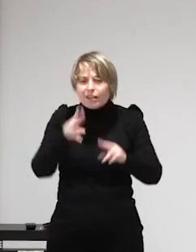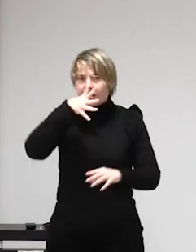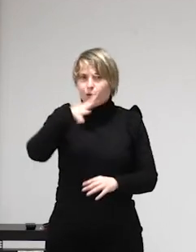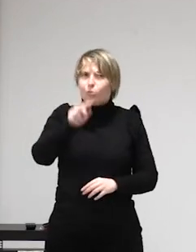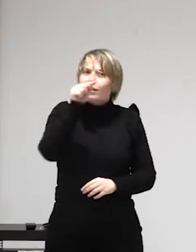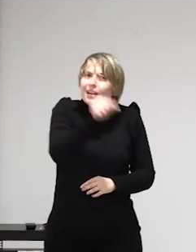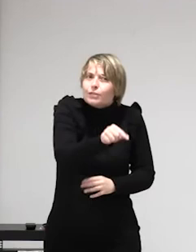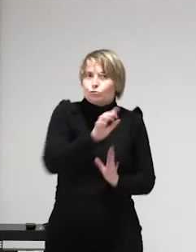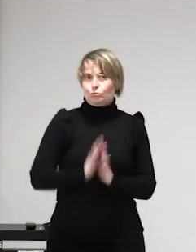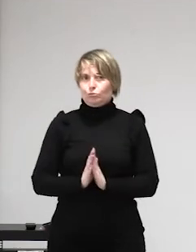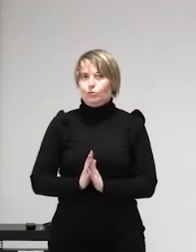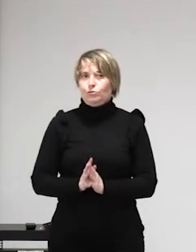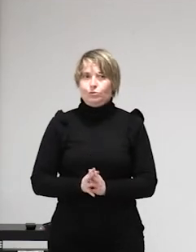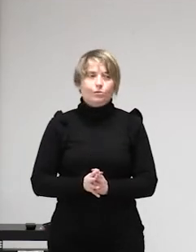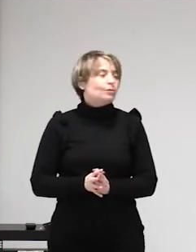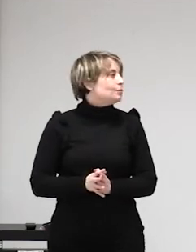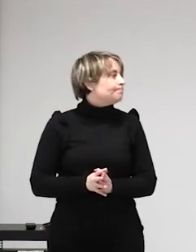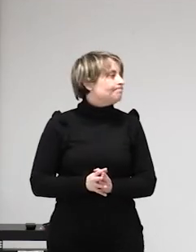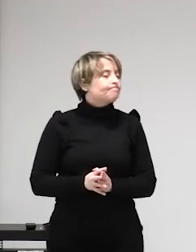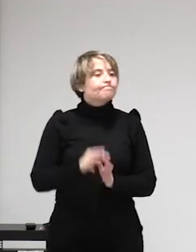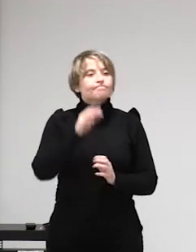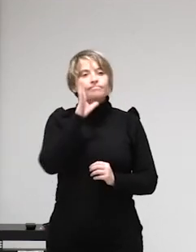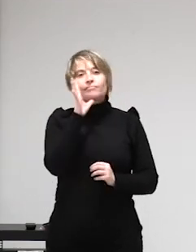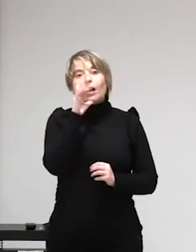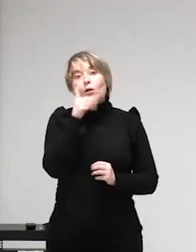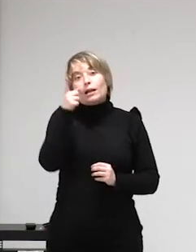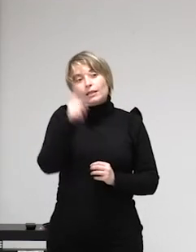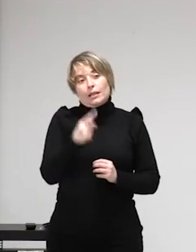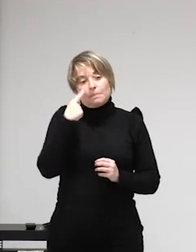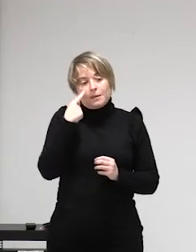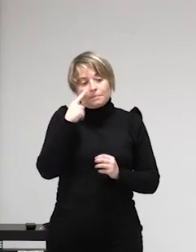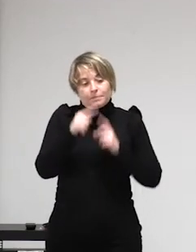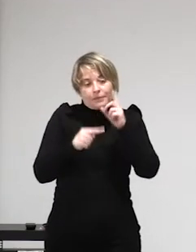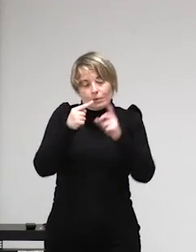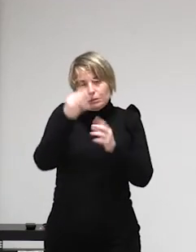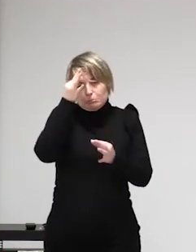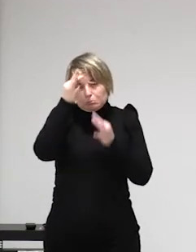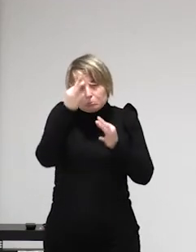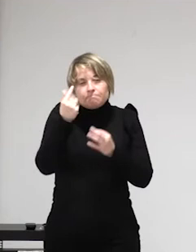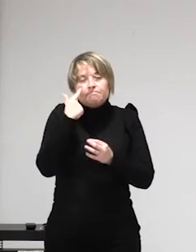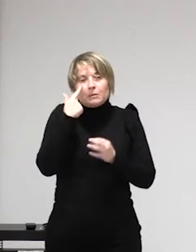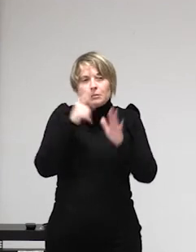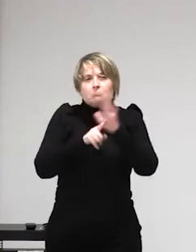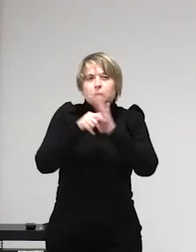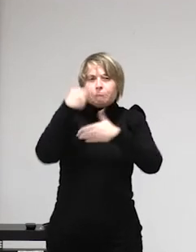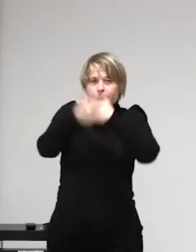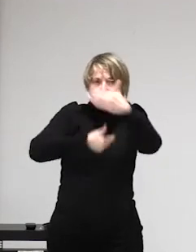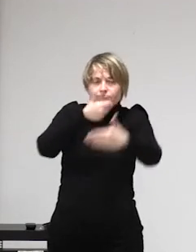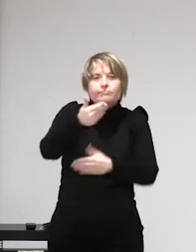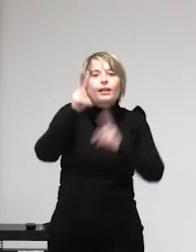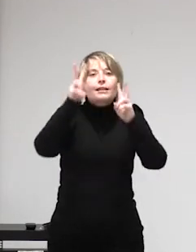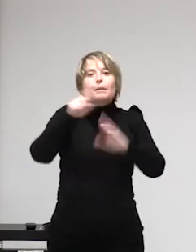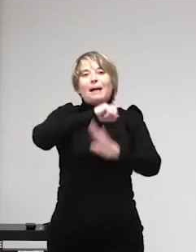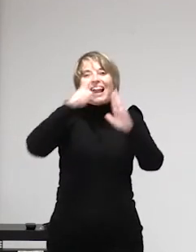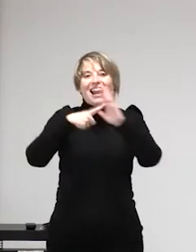vale de todas formas yo también quiero decir una cosa a mí que sea el 99 el